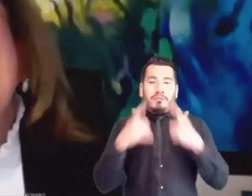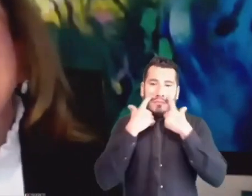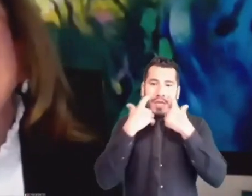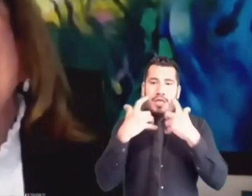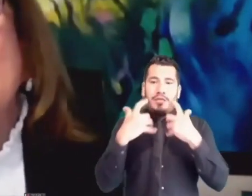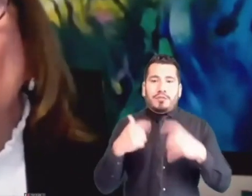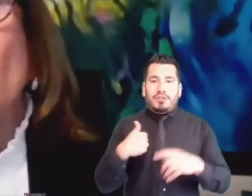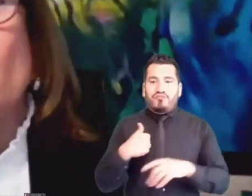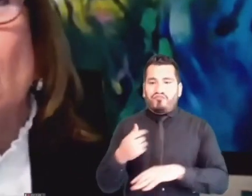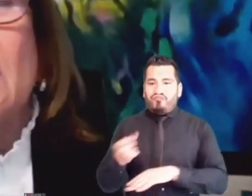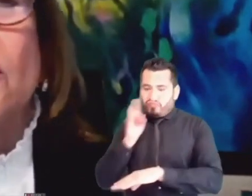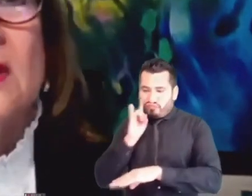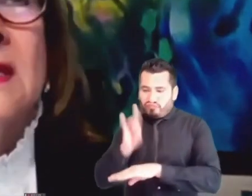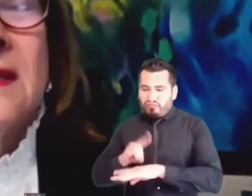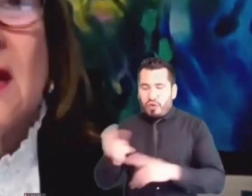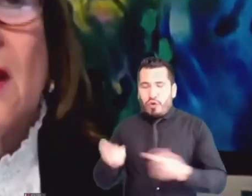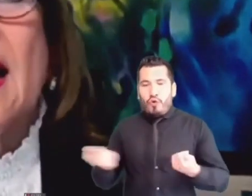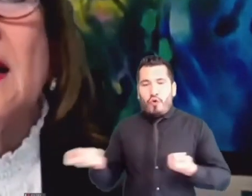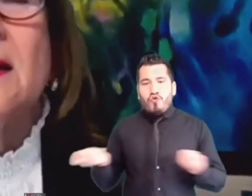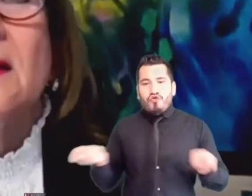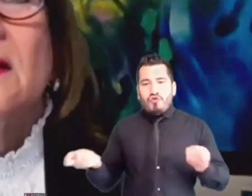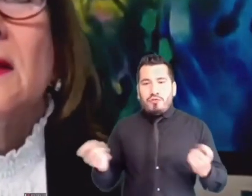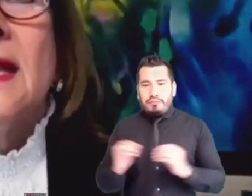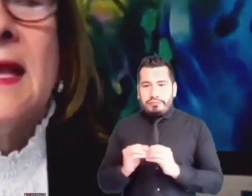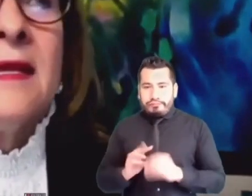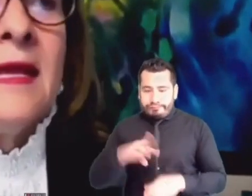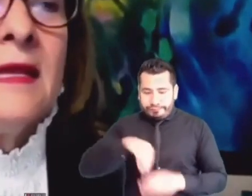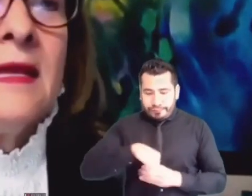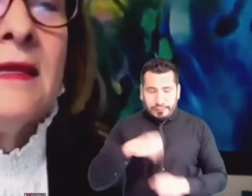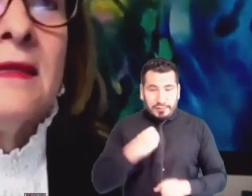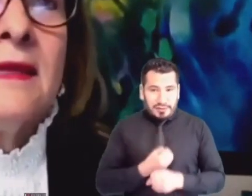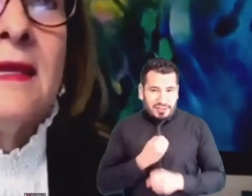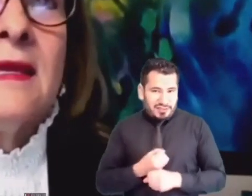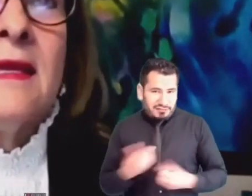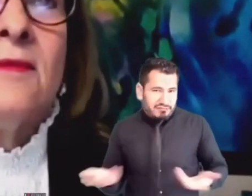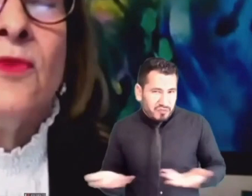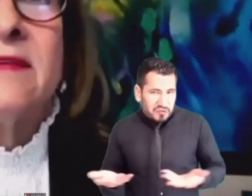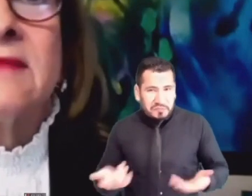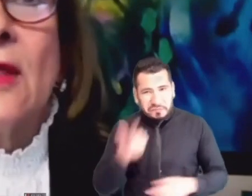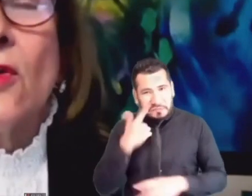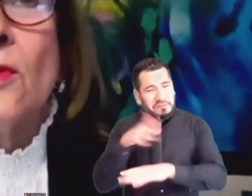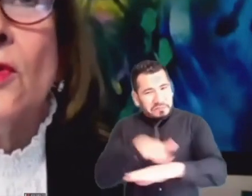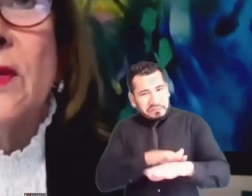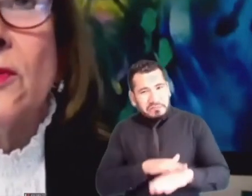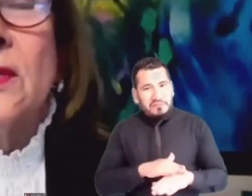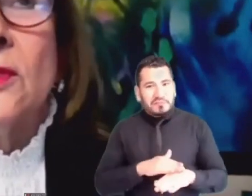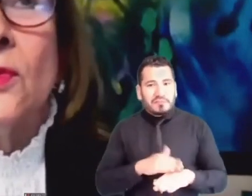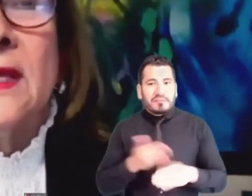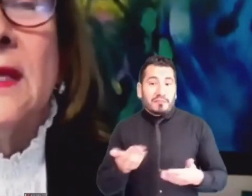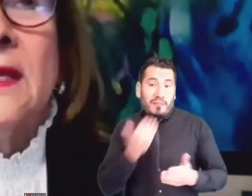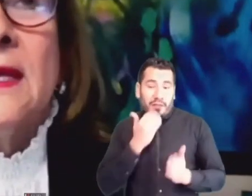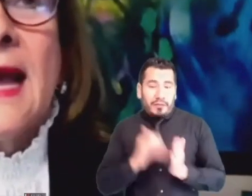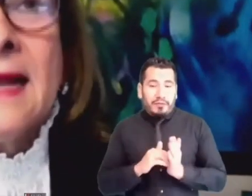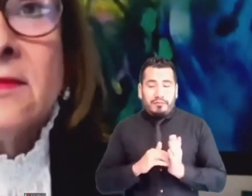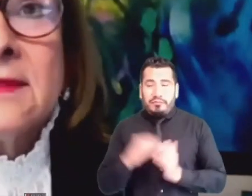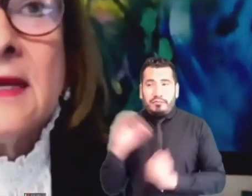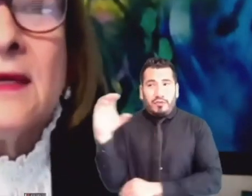disciplinario frente a los funcionarios que trabajan en estados como los nuestros, en donde